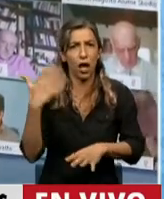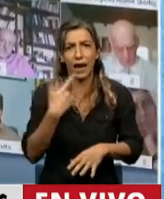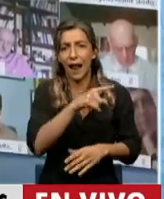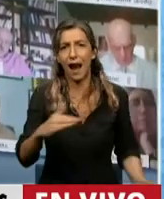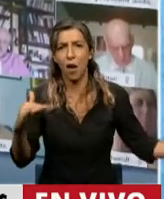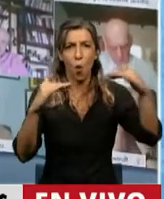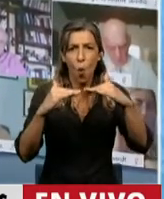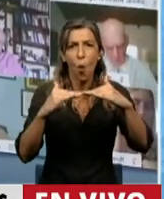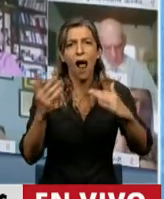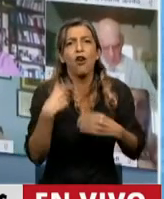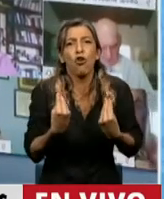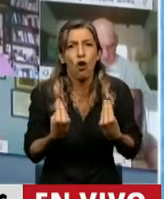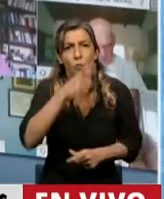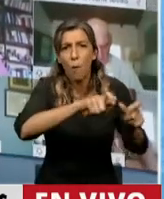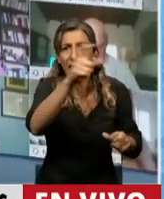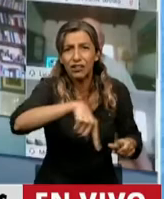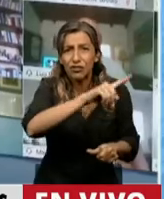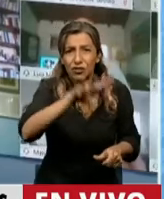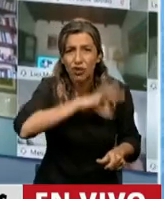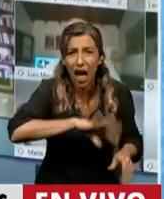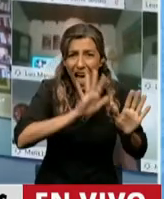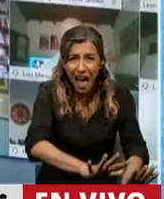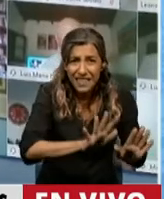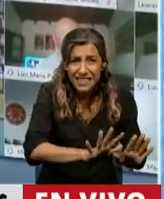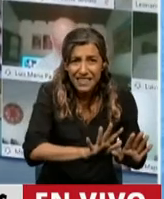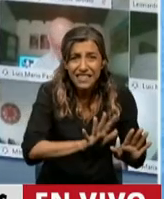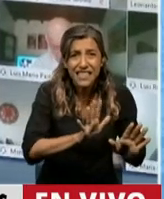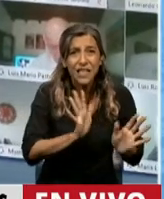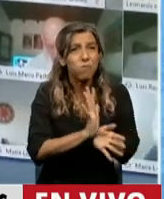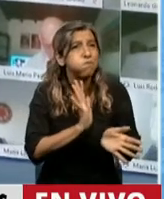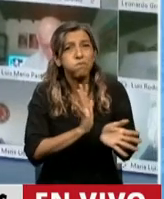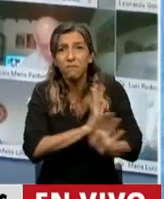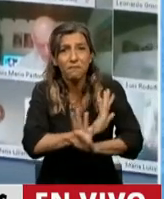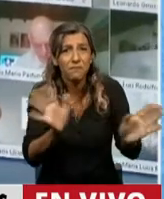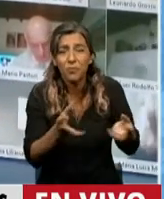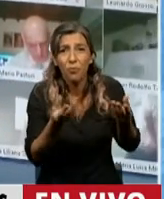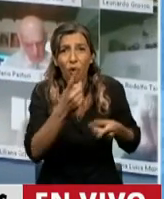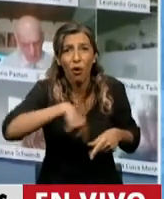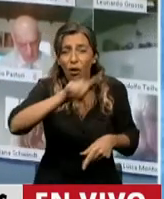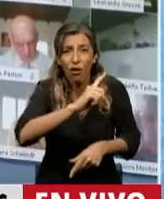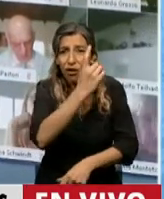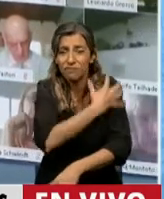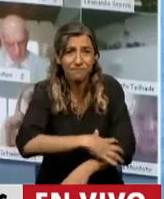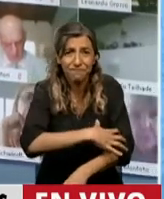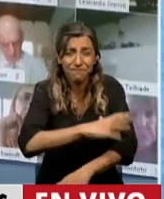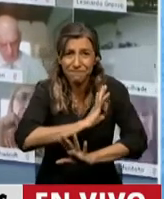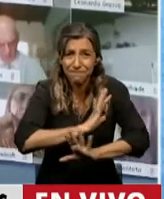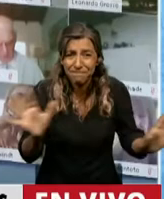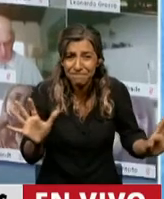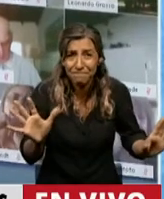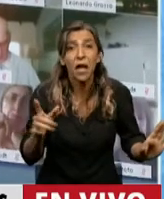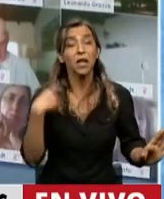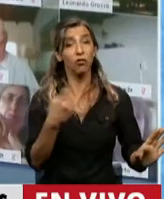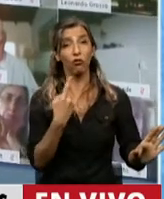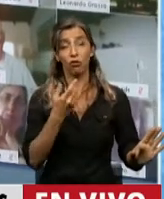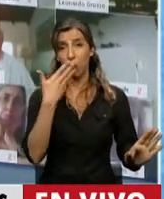no podemos seguir teniendo a esas personas en la completa y más absoluta indigencia. Este es un tema del que poco